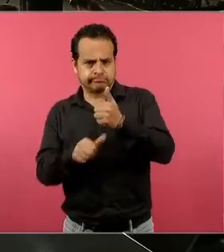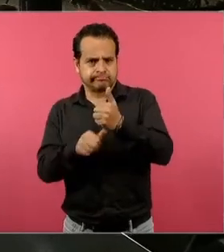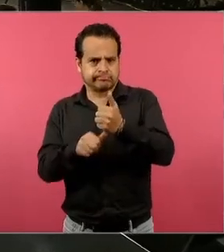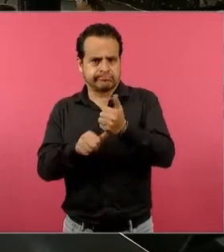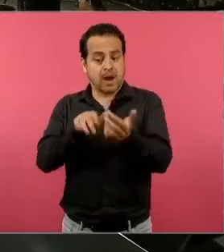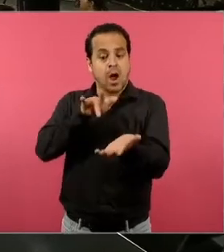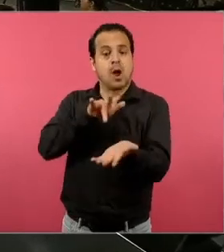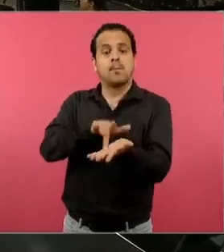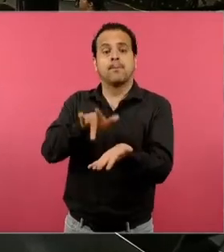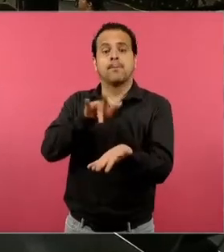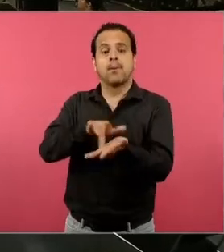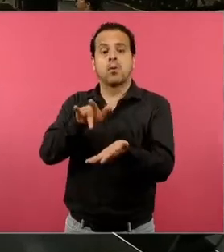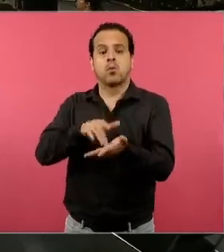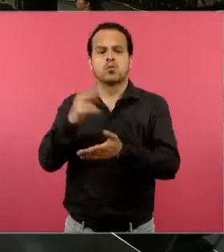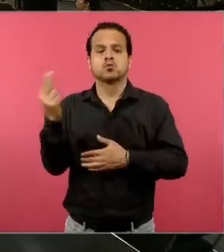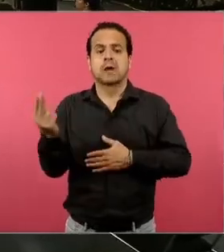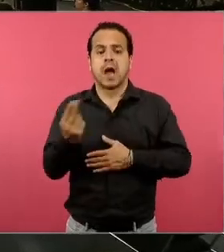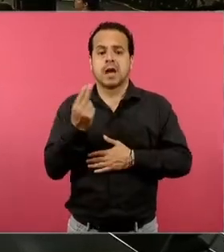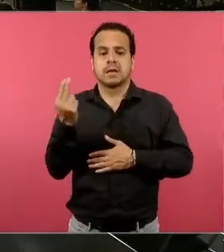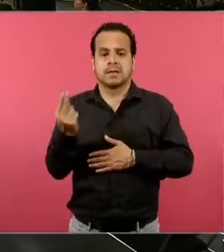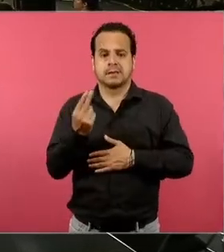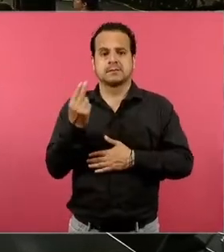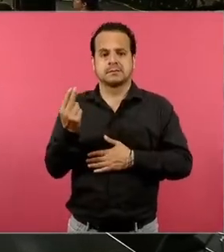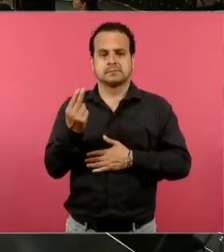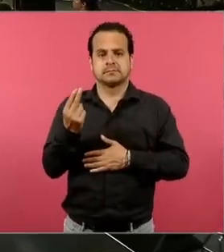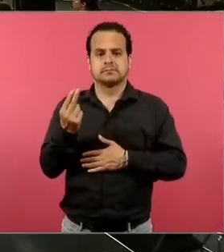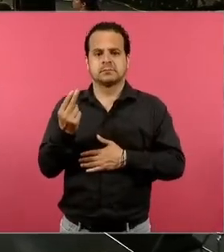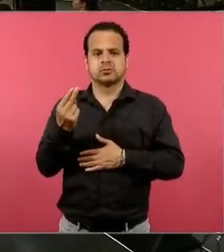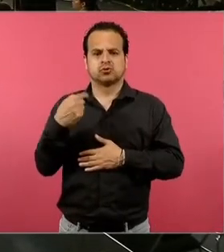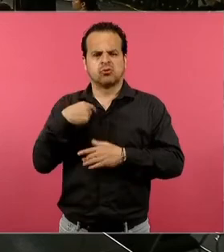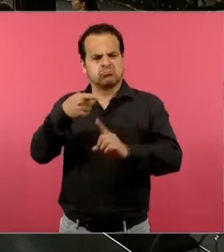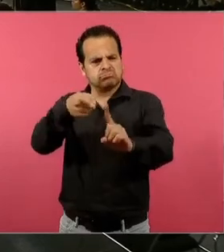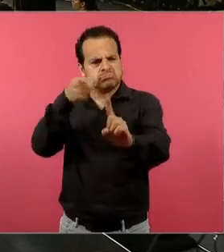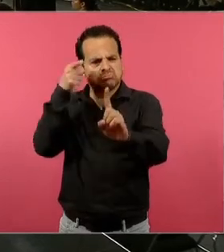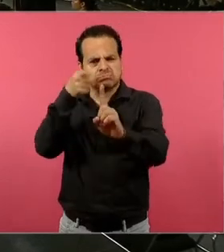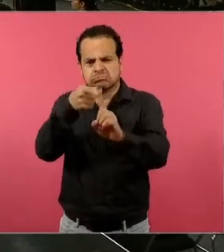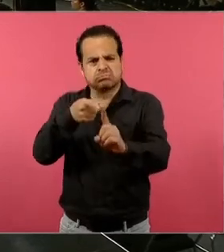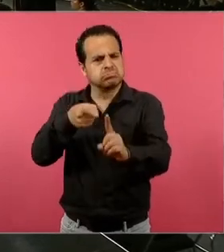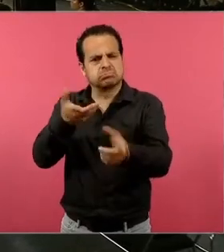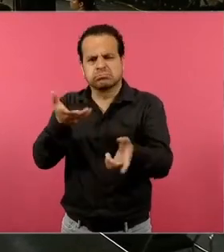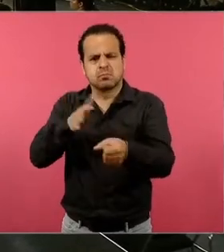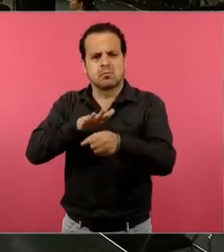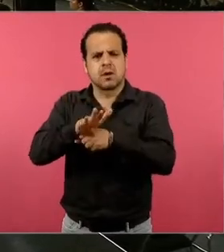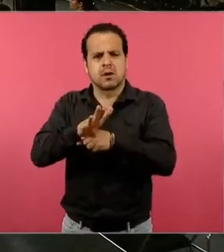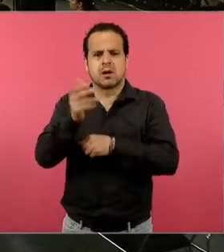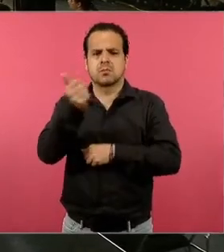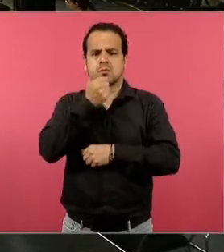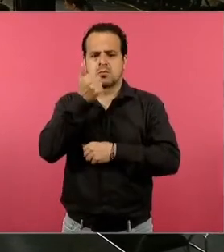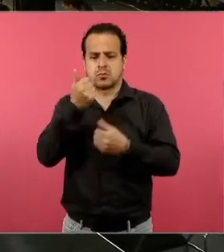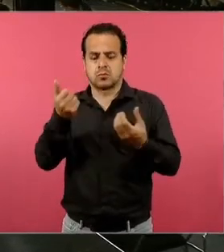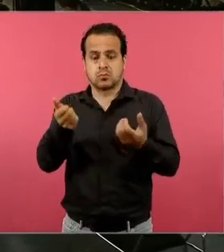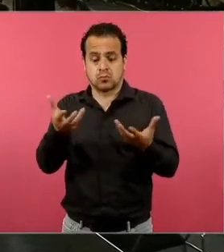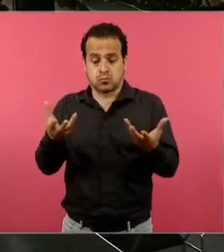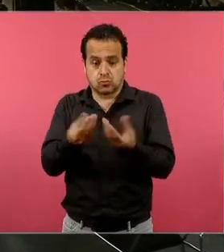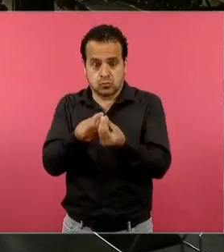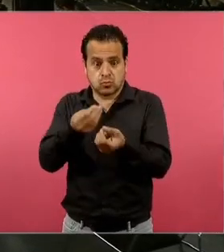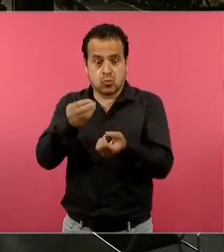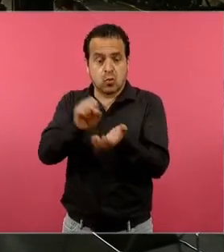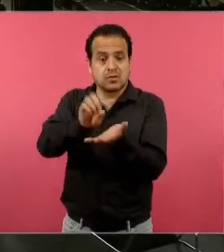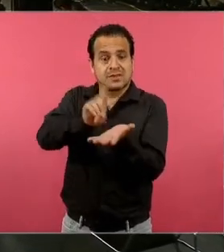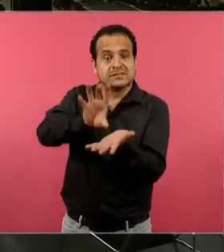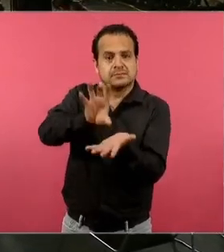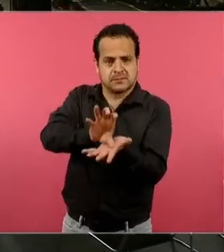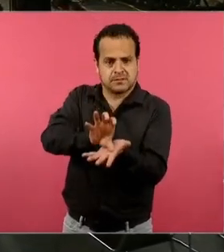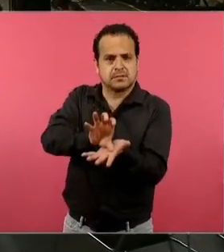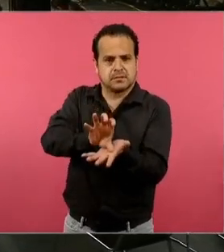de USAER y nuestra intensidad y nuestro propósito es trabajar con alumnos con discapacidad o que enfrentan alguna barrera y en ese sentido la